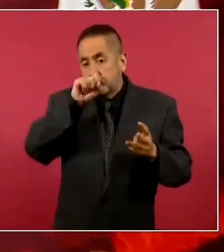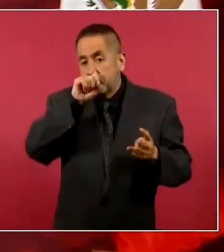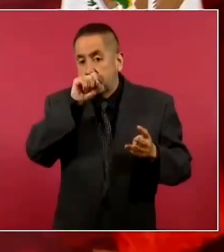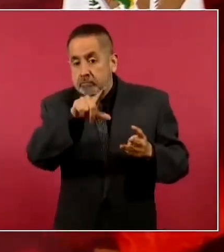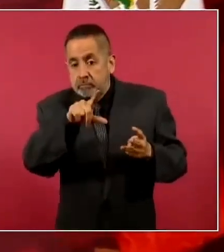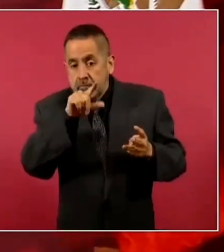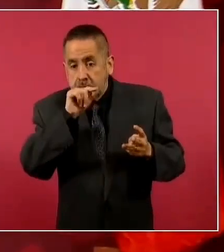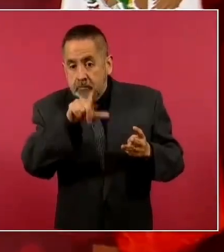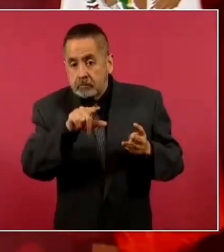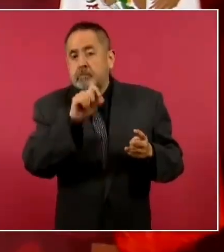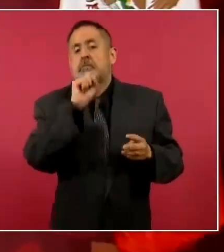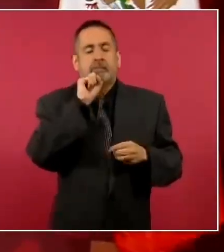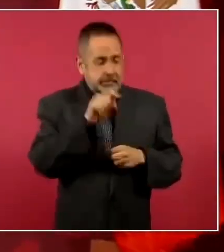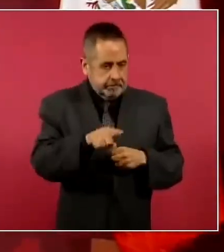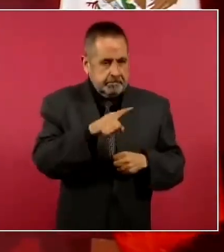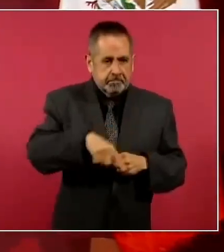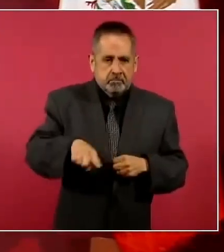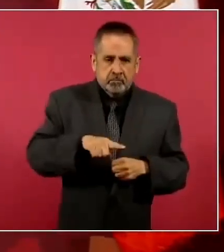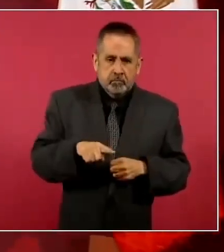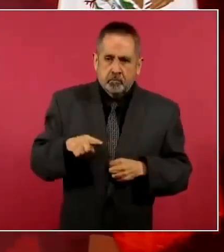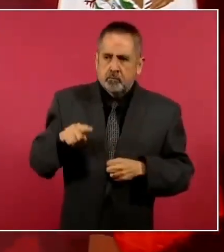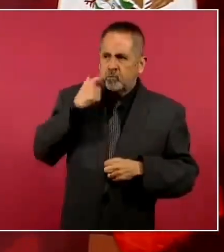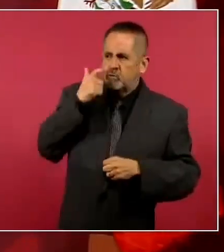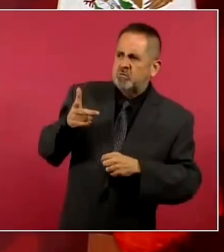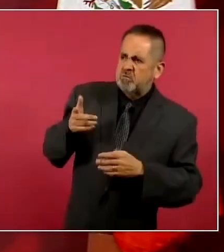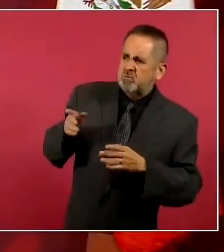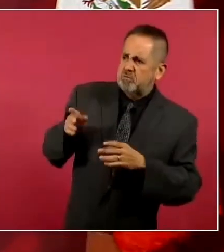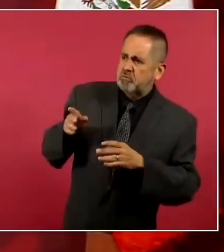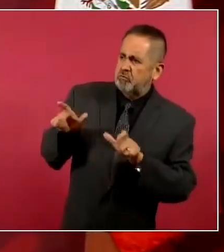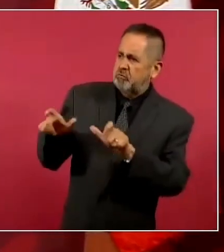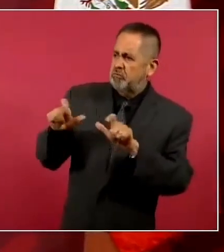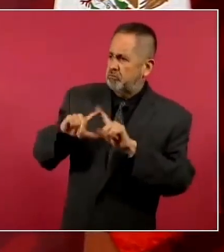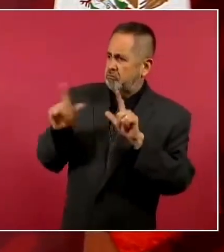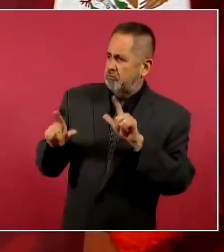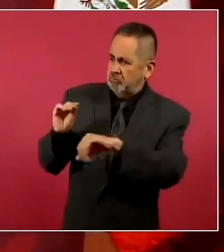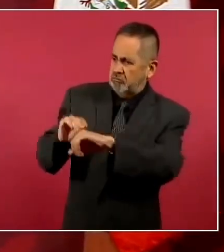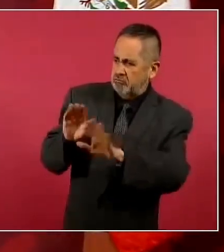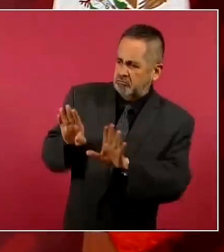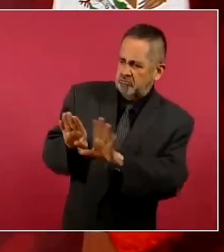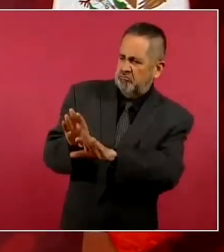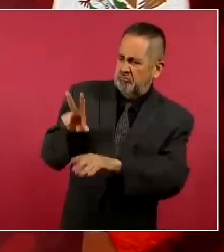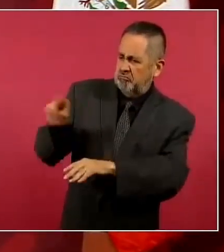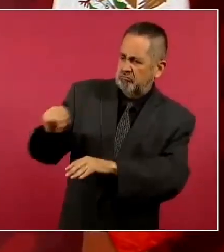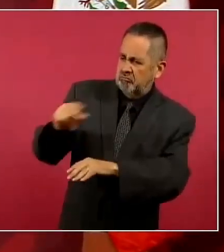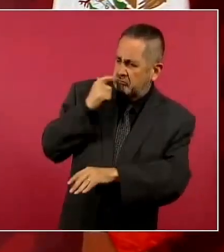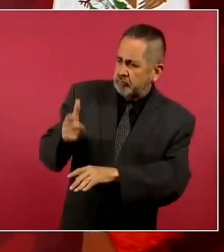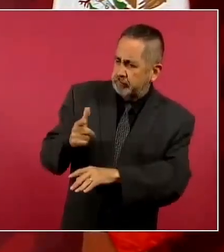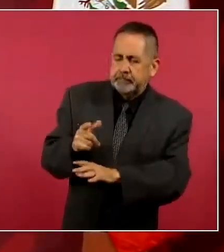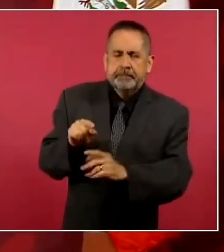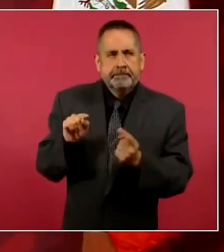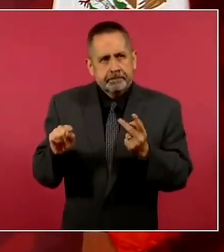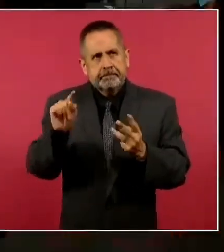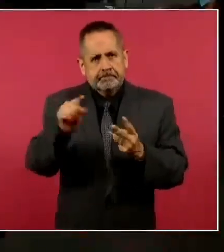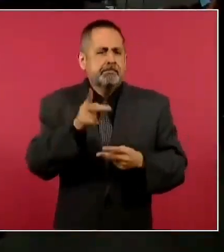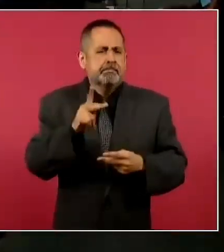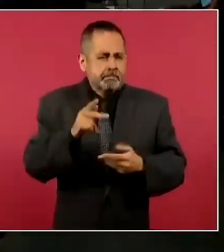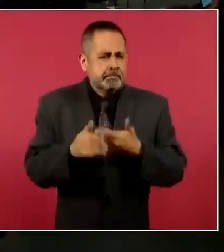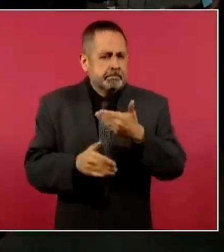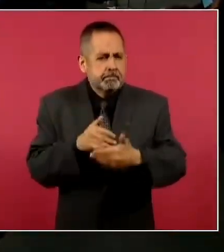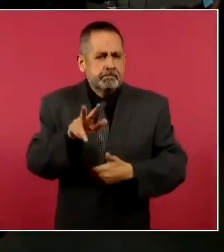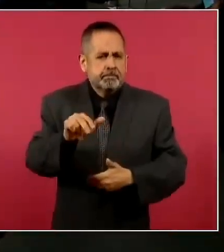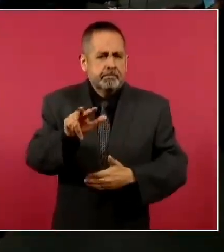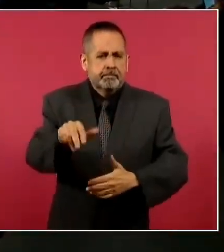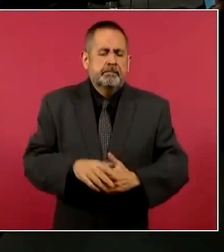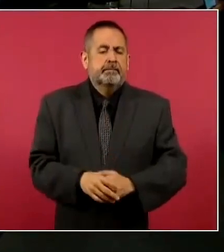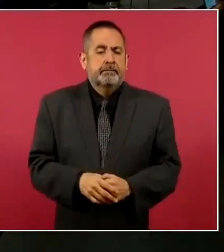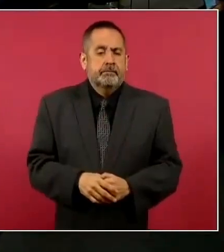y así, pero vamos avanzando. Y